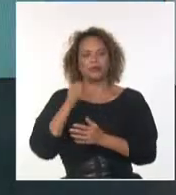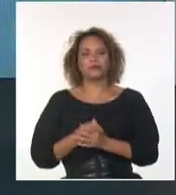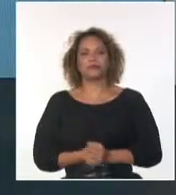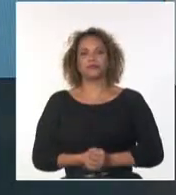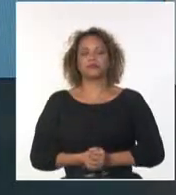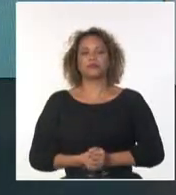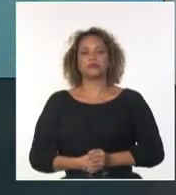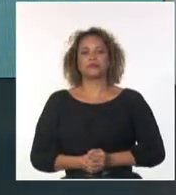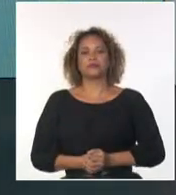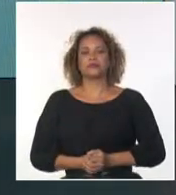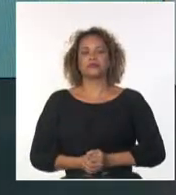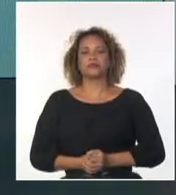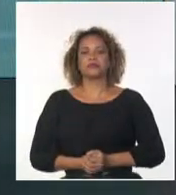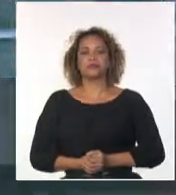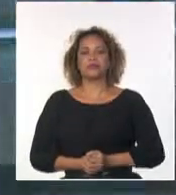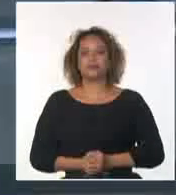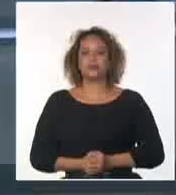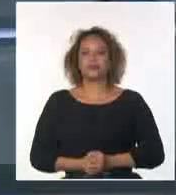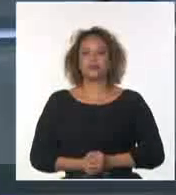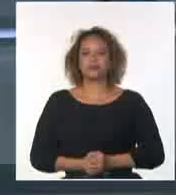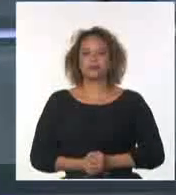Deportes, Hernández Luján.